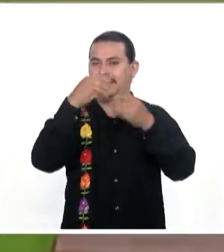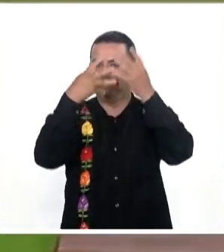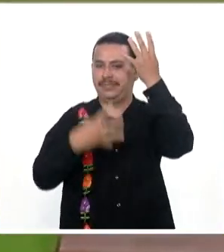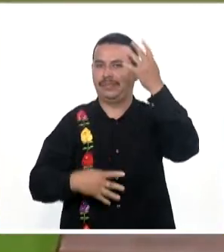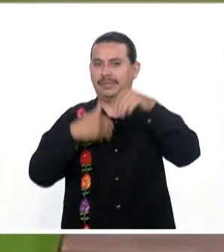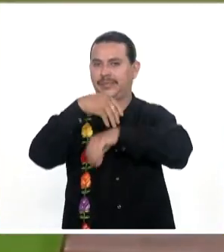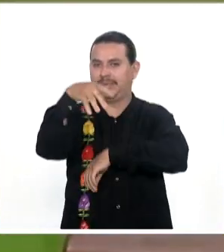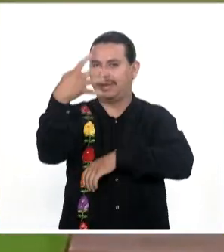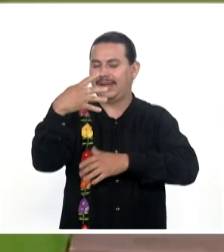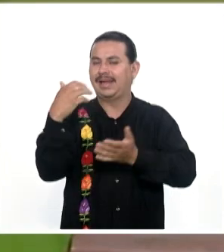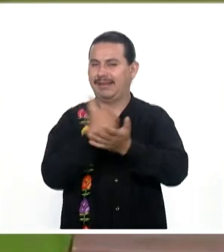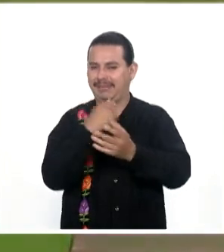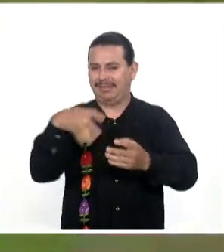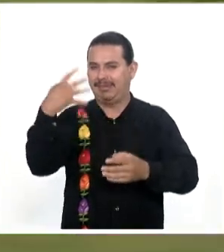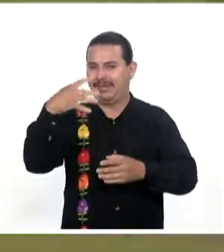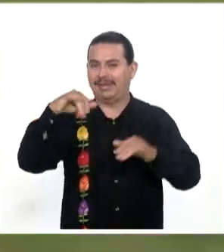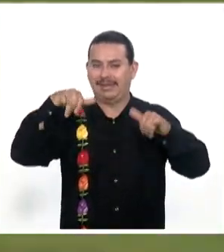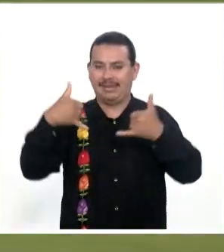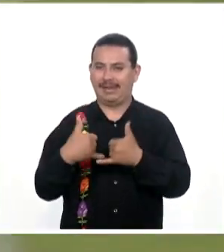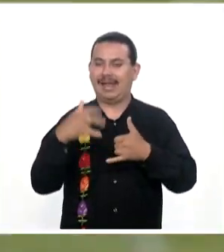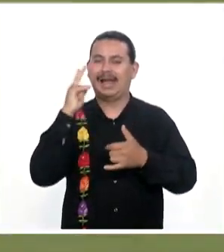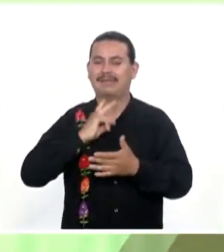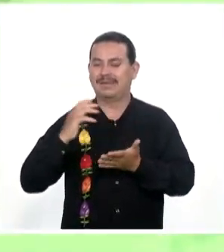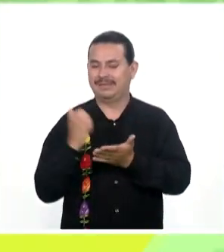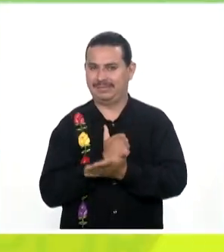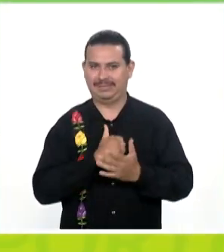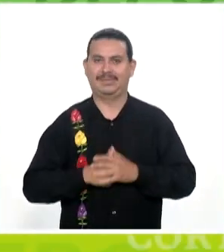posición Número 14 De la competencia